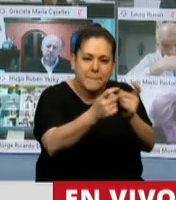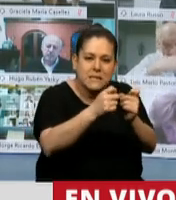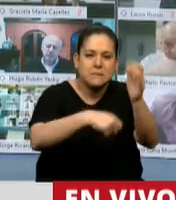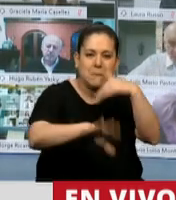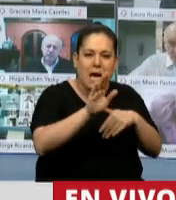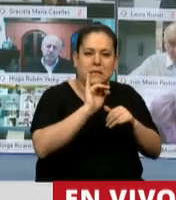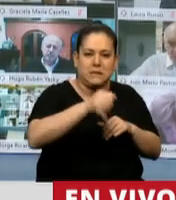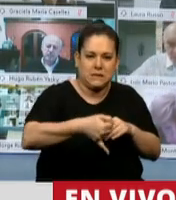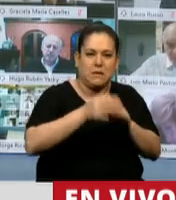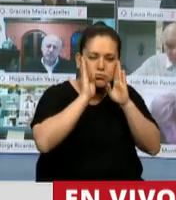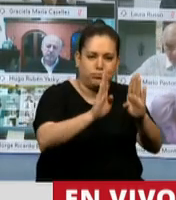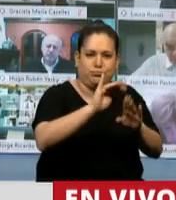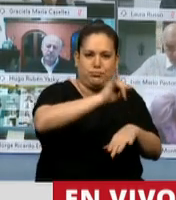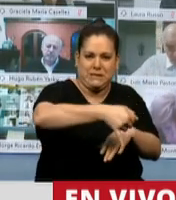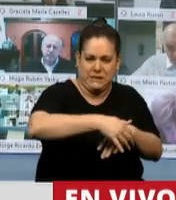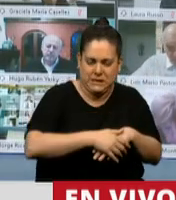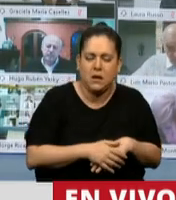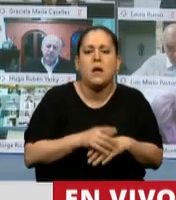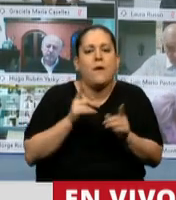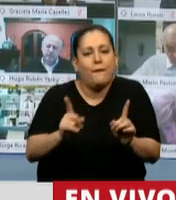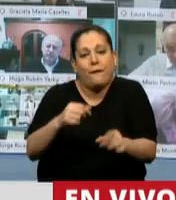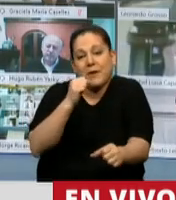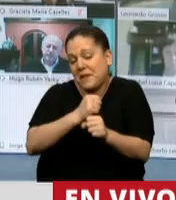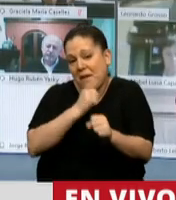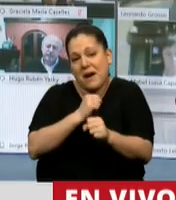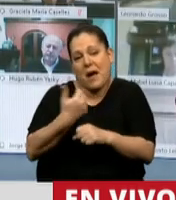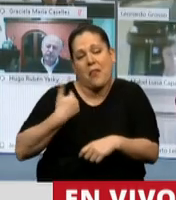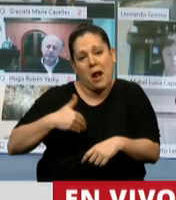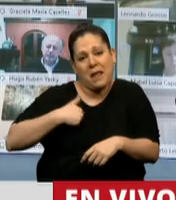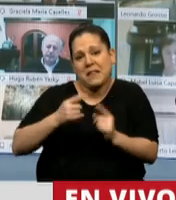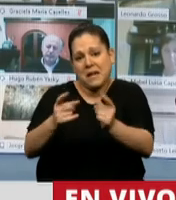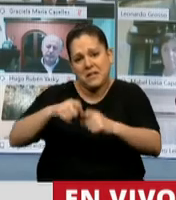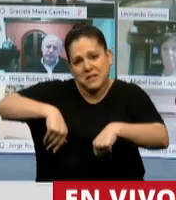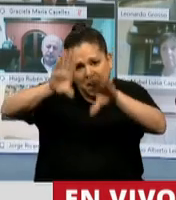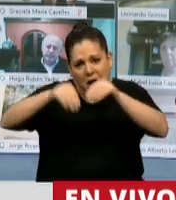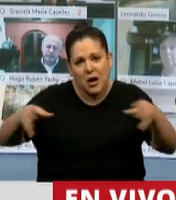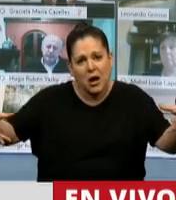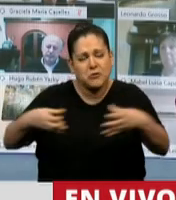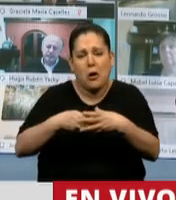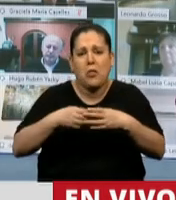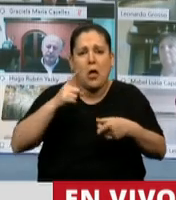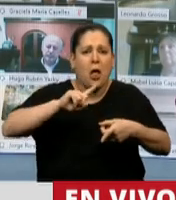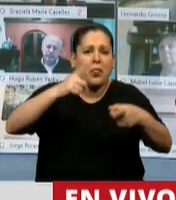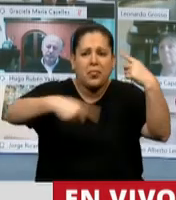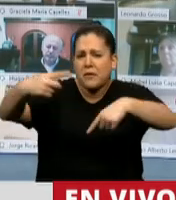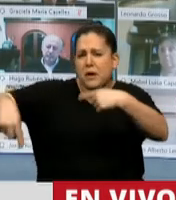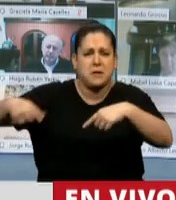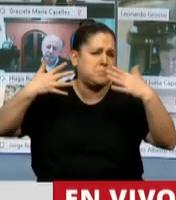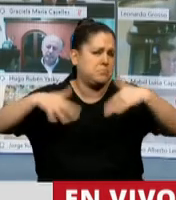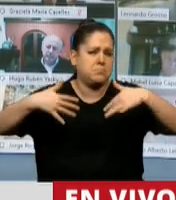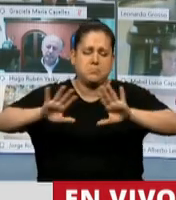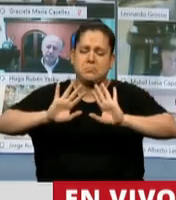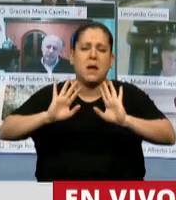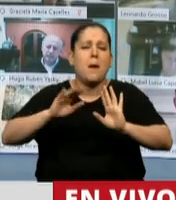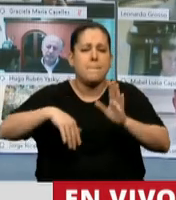a seguir trabajando por una Argentina que nos necesita a todos, sin diferencias, pero entendiendo